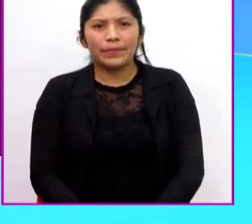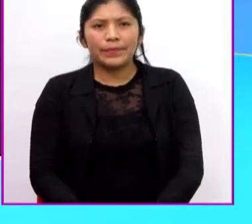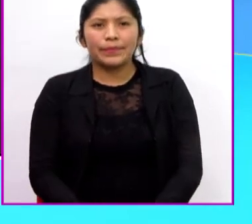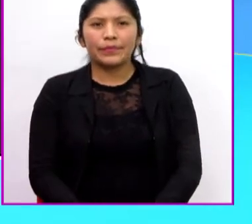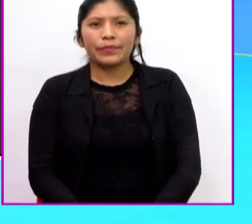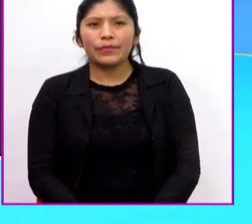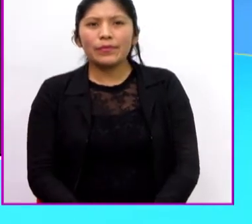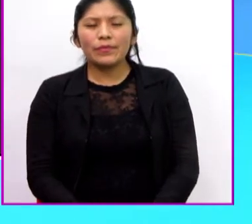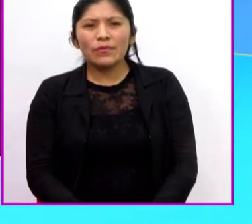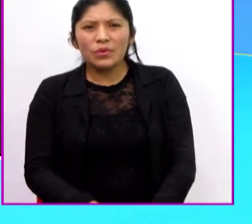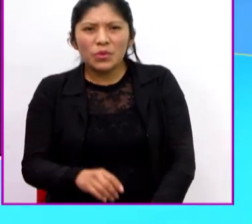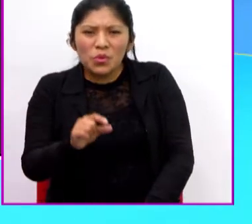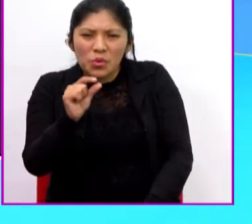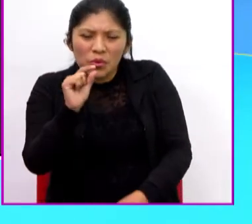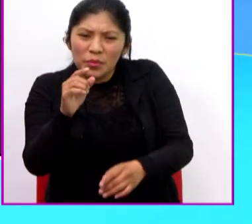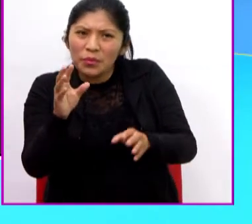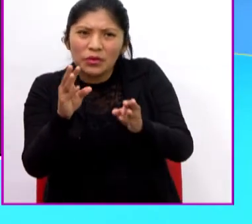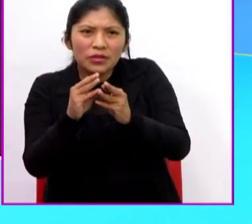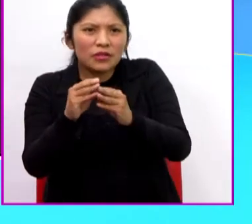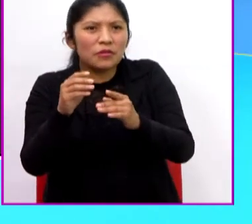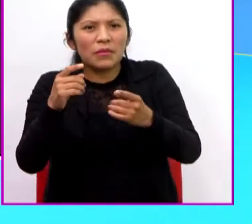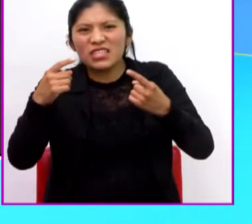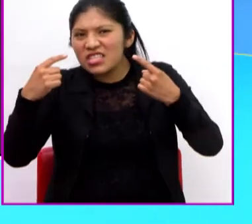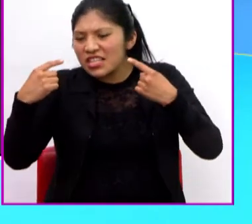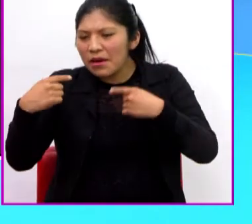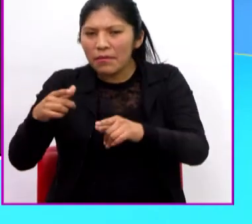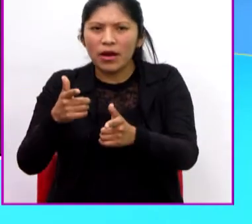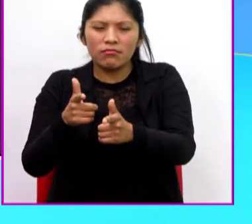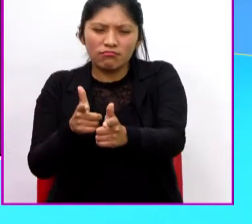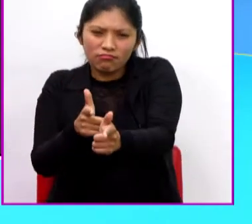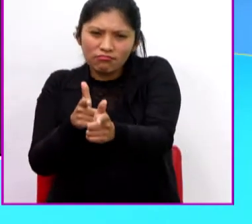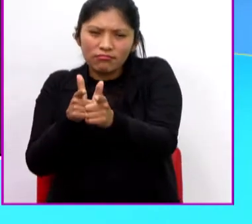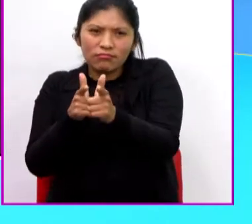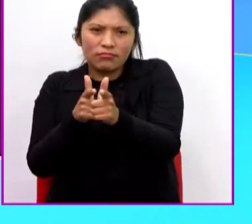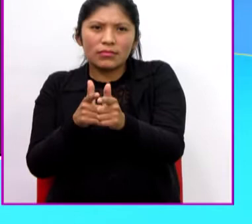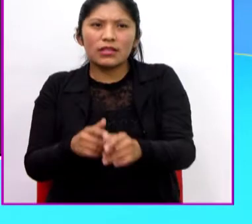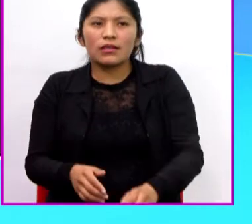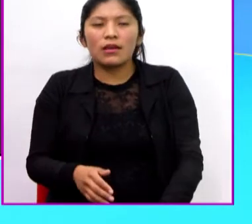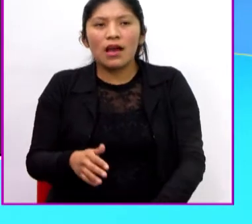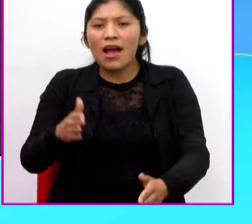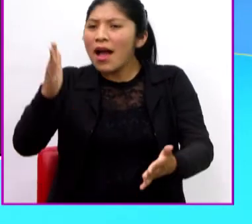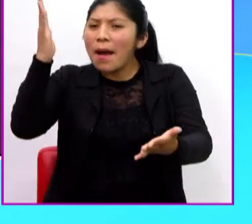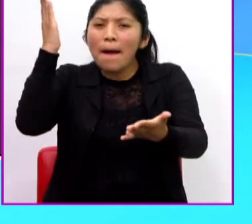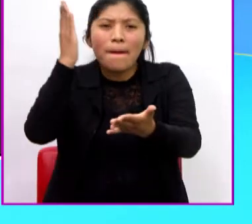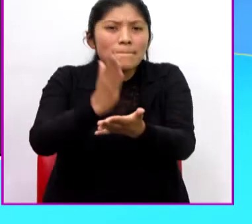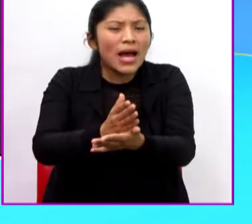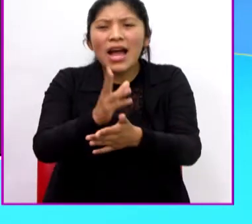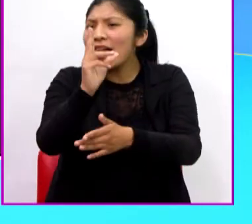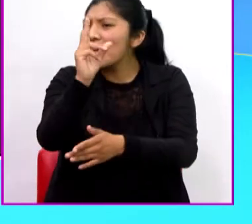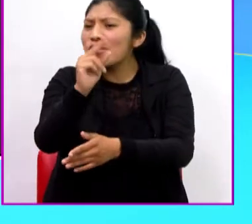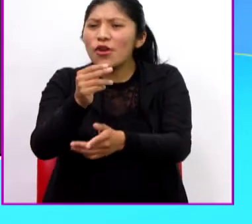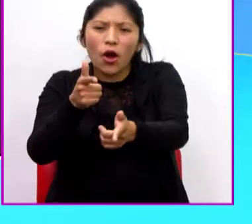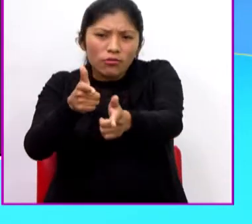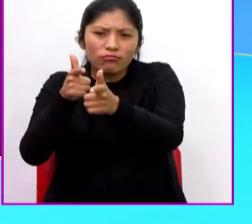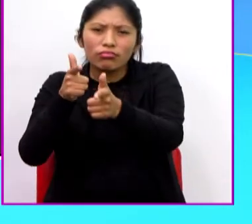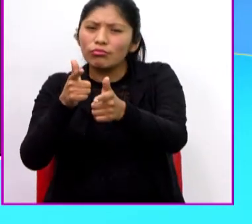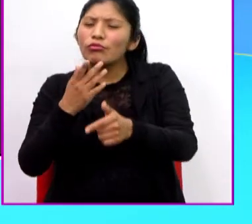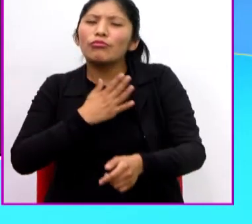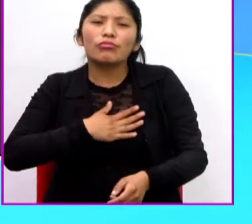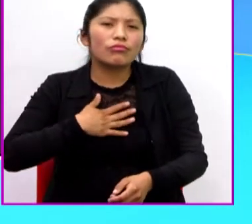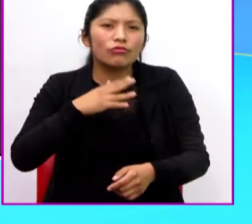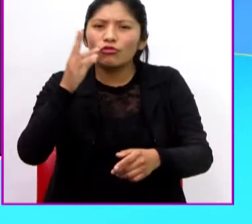Un poco más y te vas al peletero. ¡Alto! No dispare. ¡Alto!